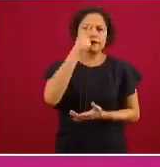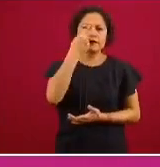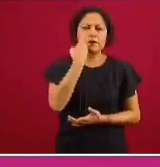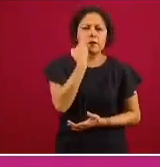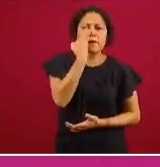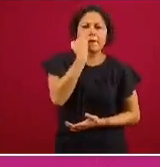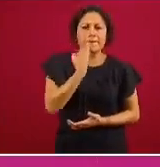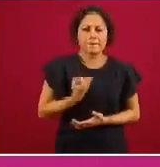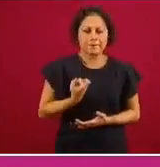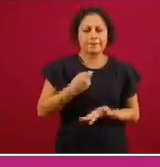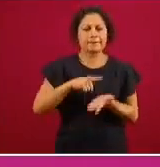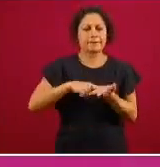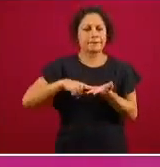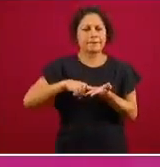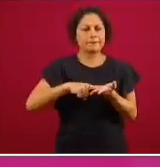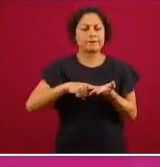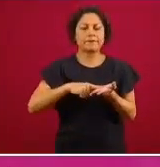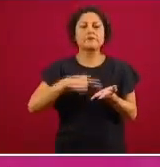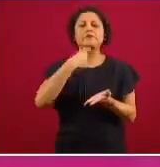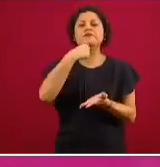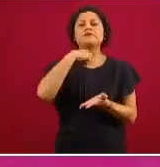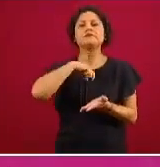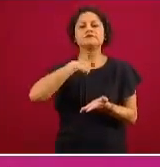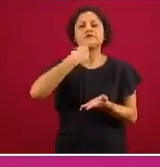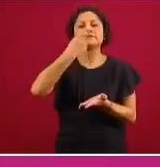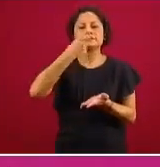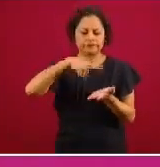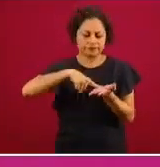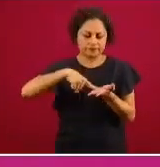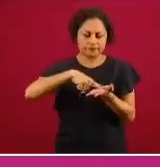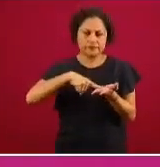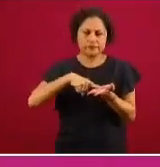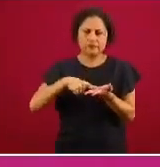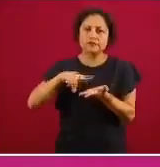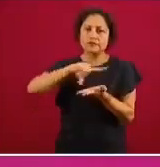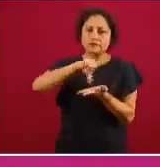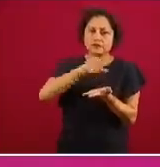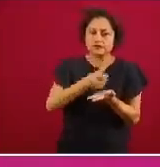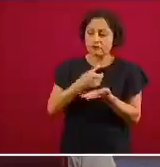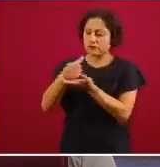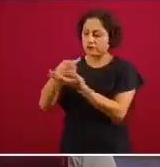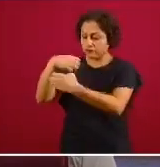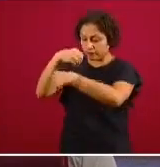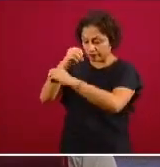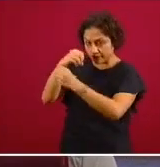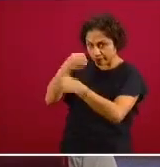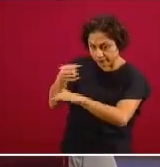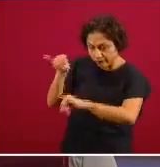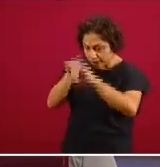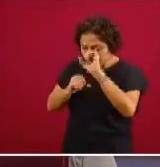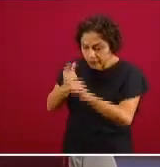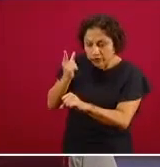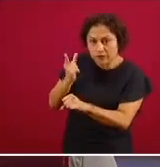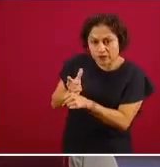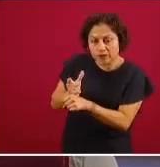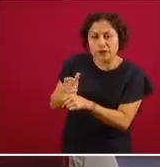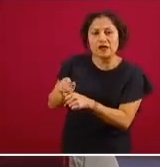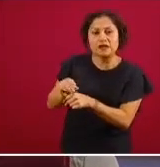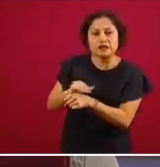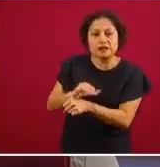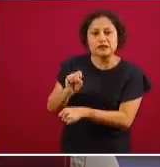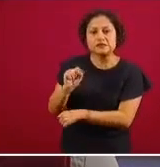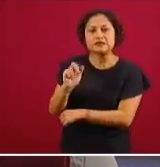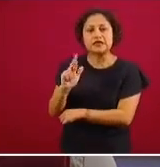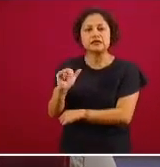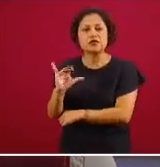respiratorias y esa secreción respiratoria es la que después se analiza para ver si se encuentra el virus SARS-CoV-2 en quien tenga eso entonces se le